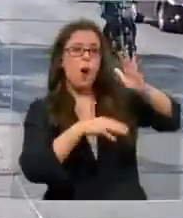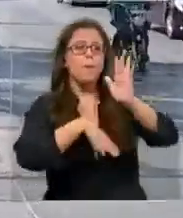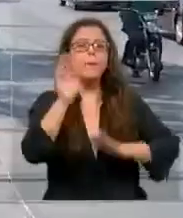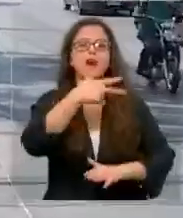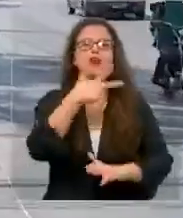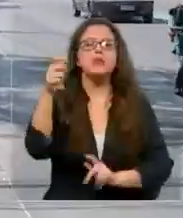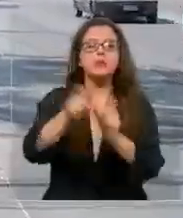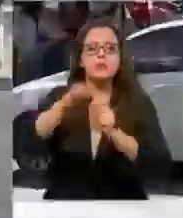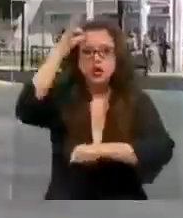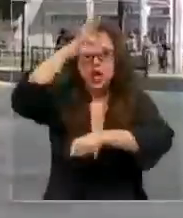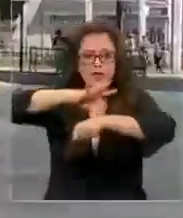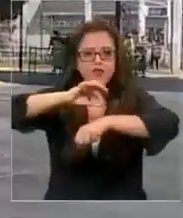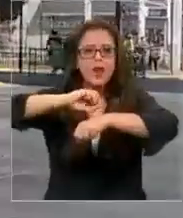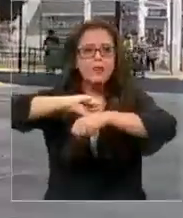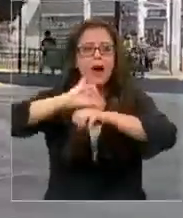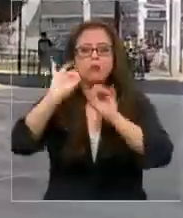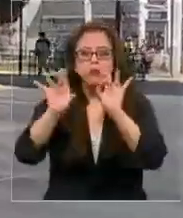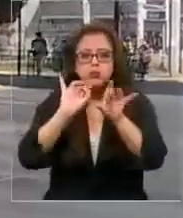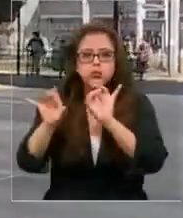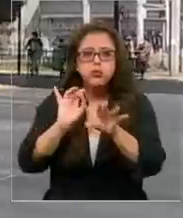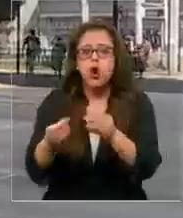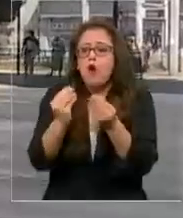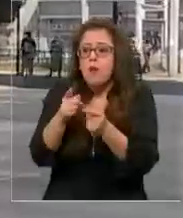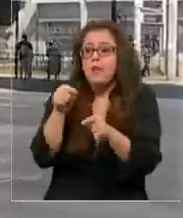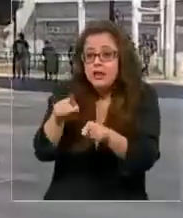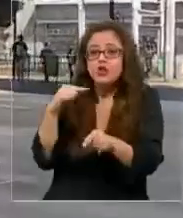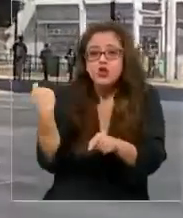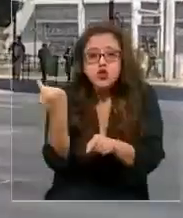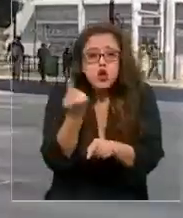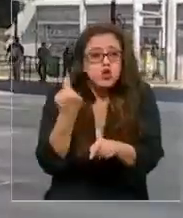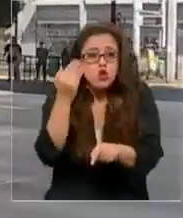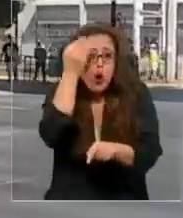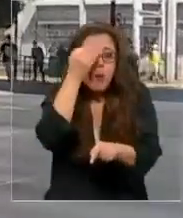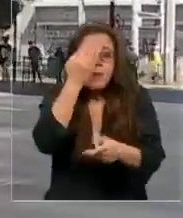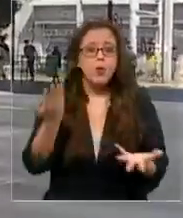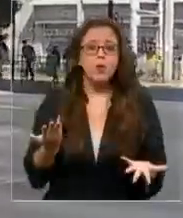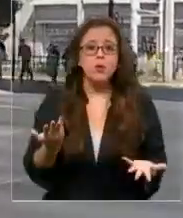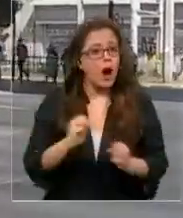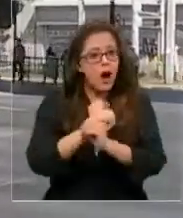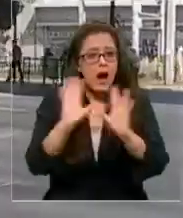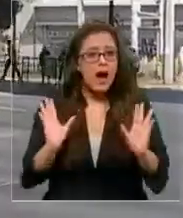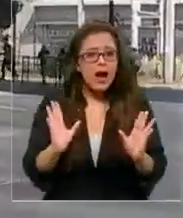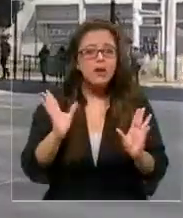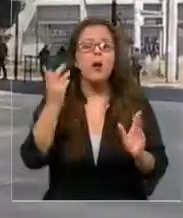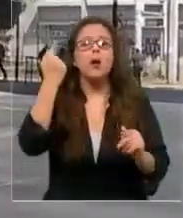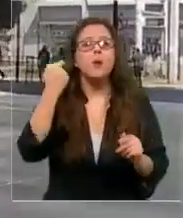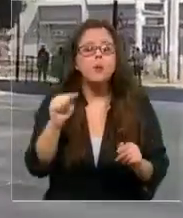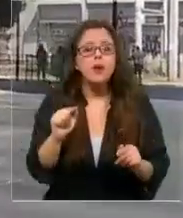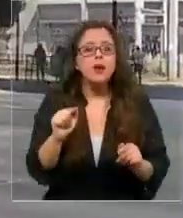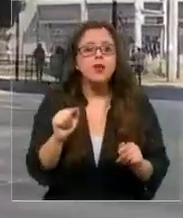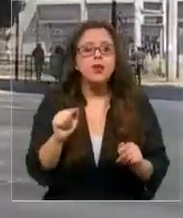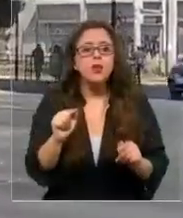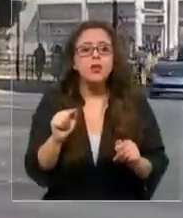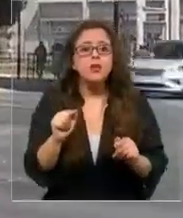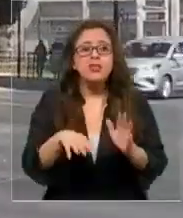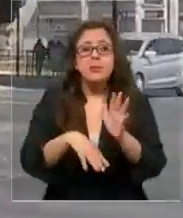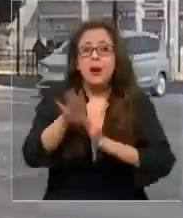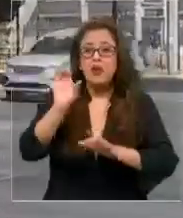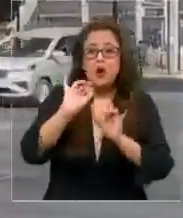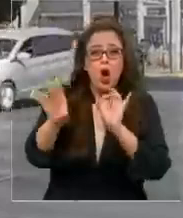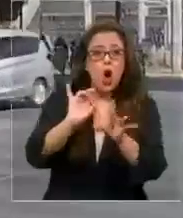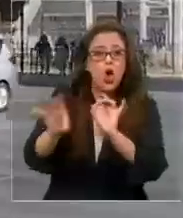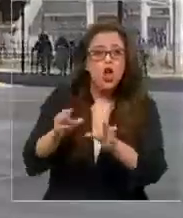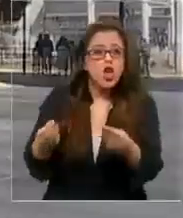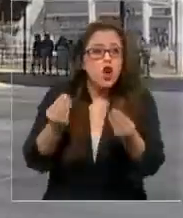800 casos. Nos preocupa a todos, eso está claro. Pero si tiene mayor contagio es